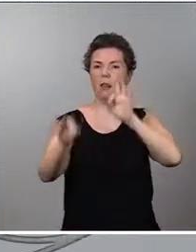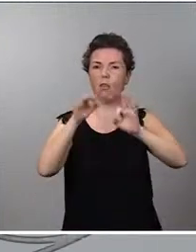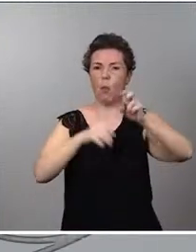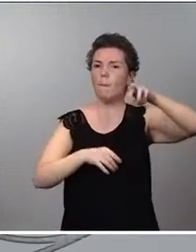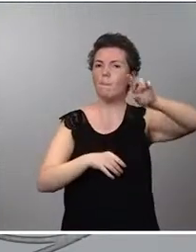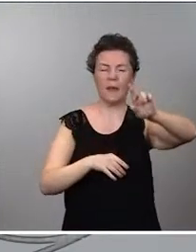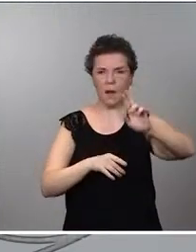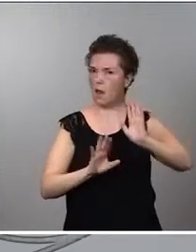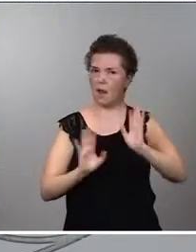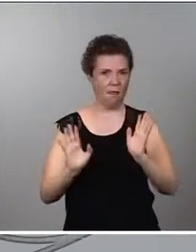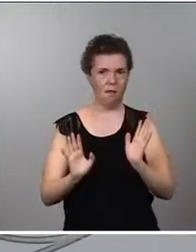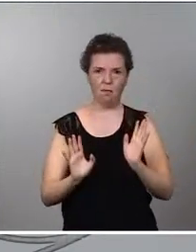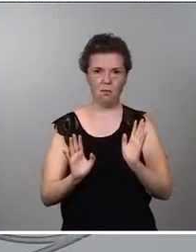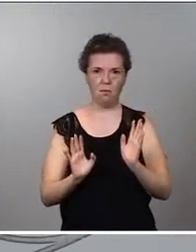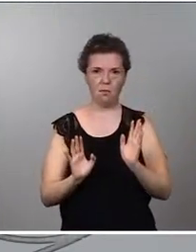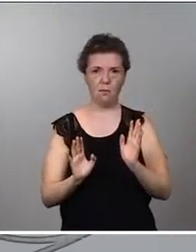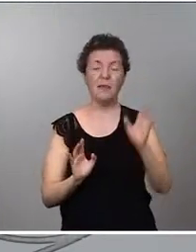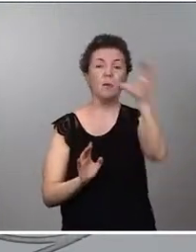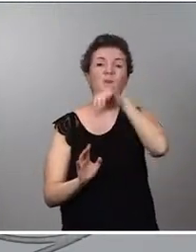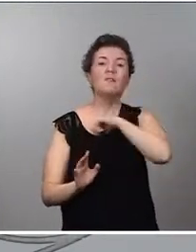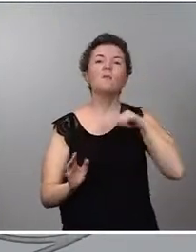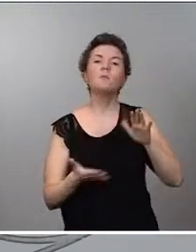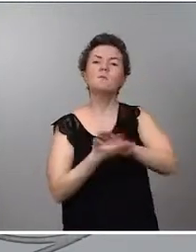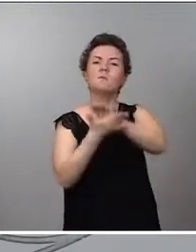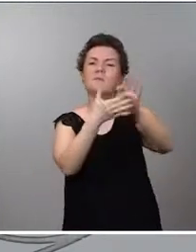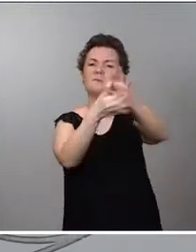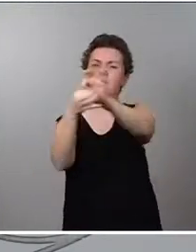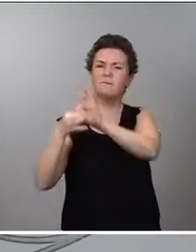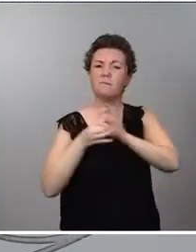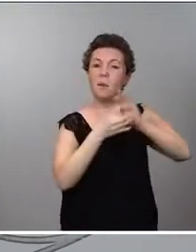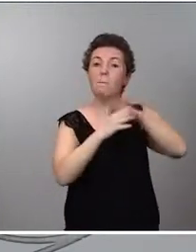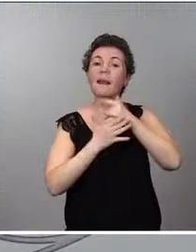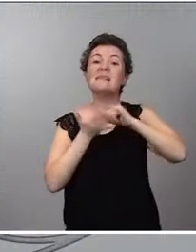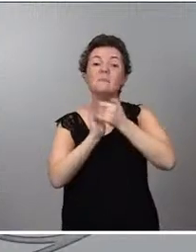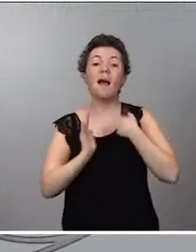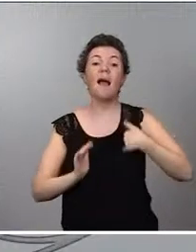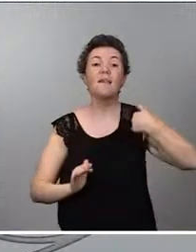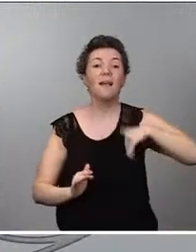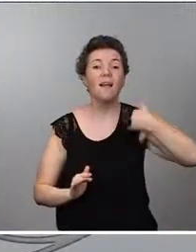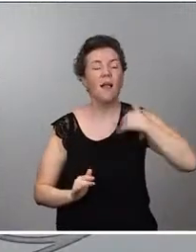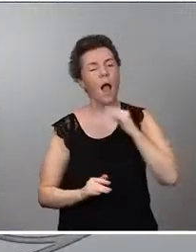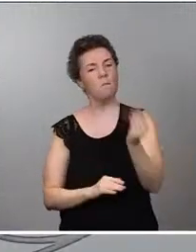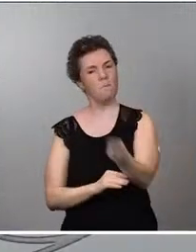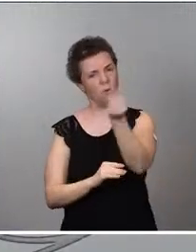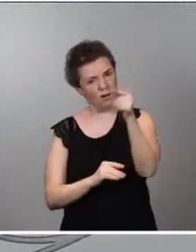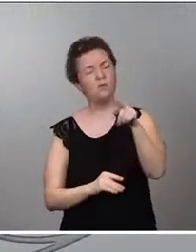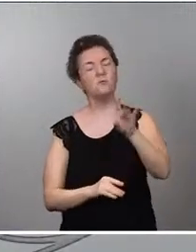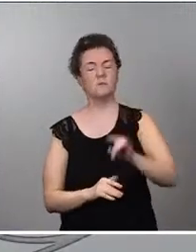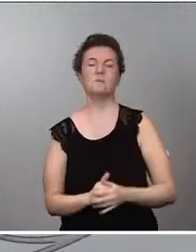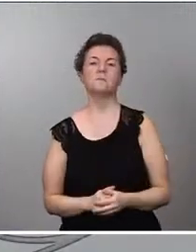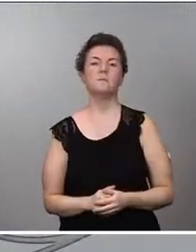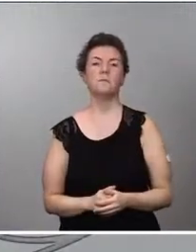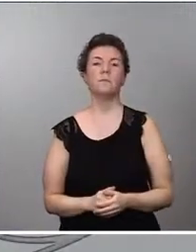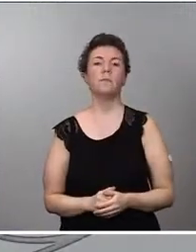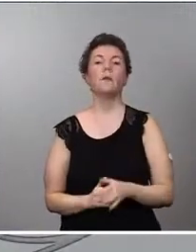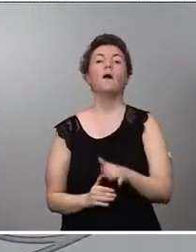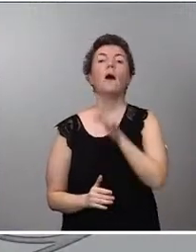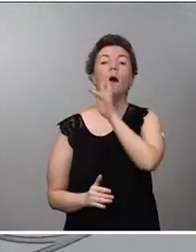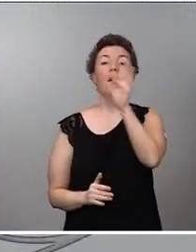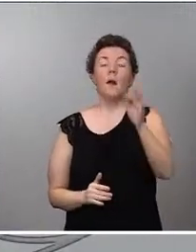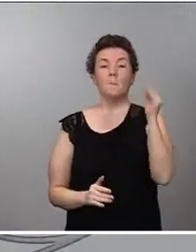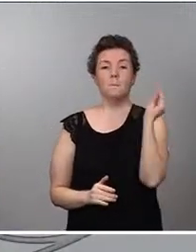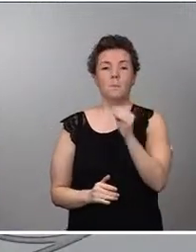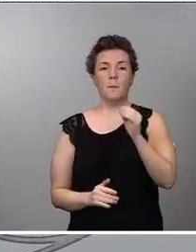sea de la mano de todas las comunidades autónomas para mejorar el sistema que ya tenemos. Vamos ahora con las preguntas de